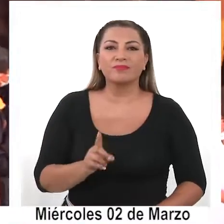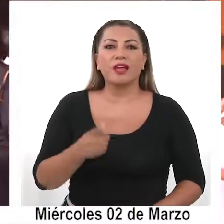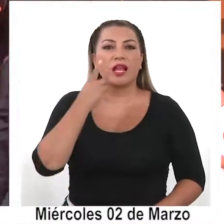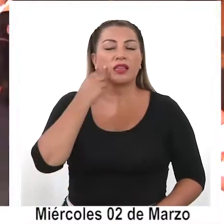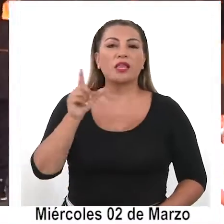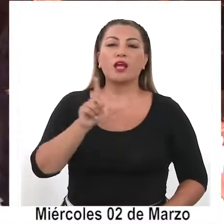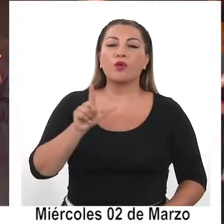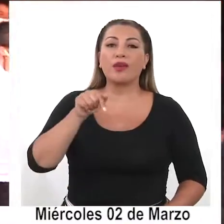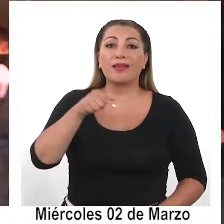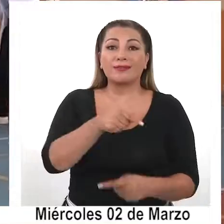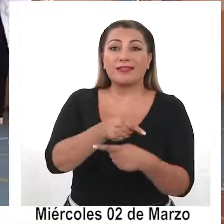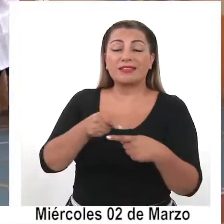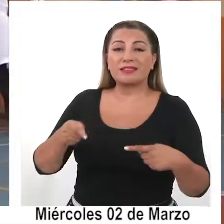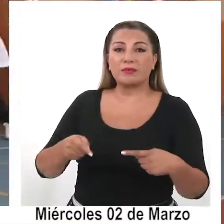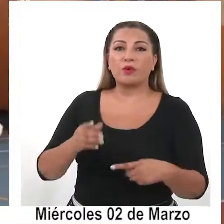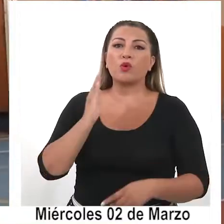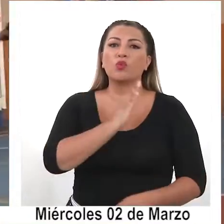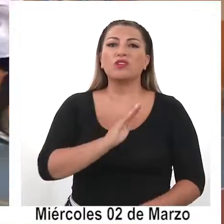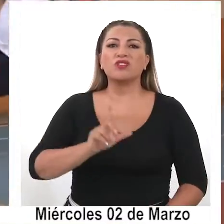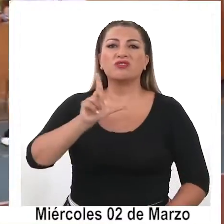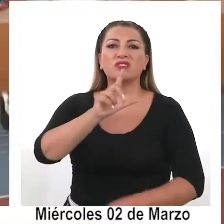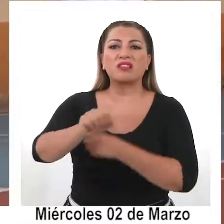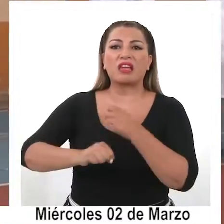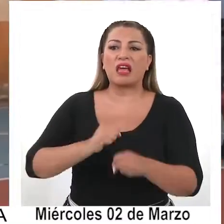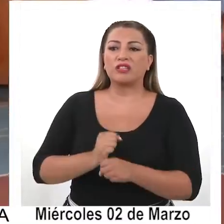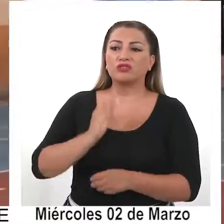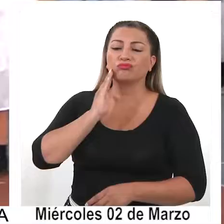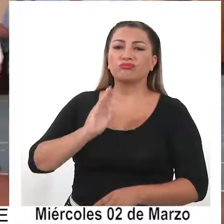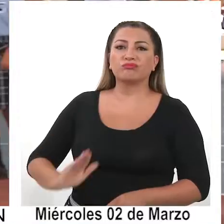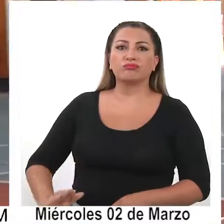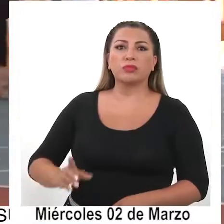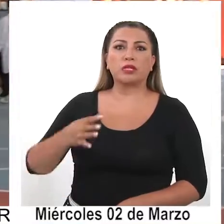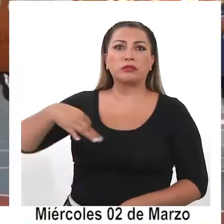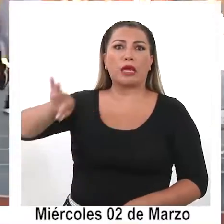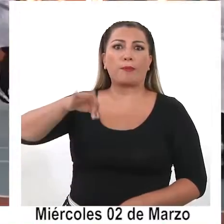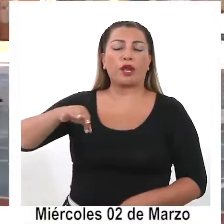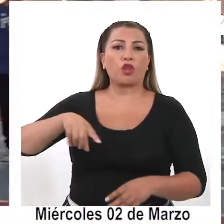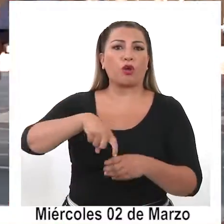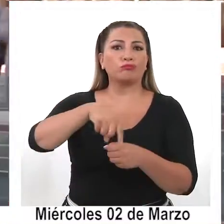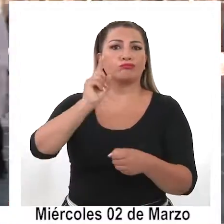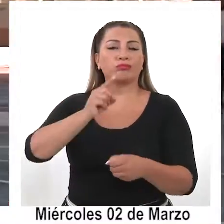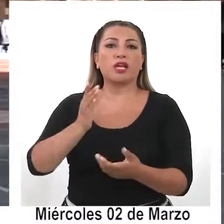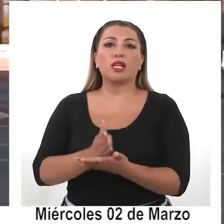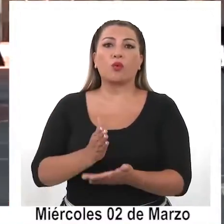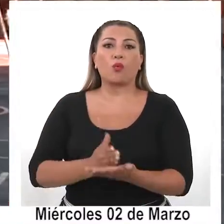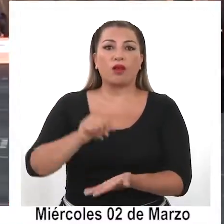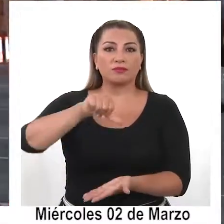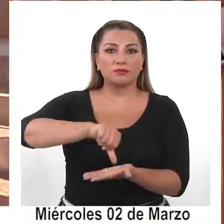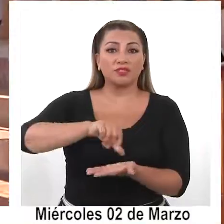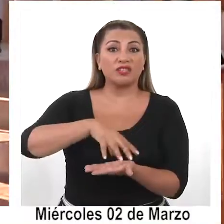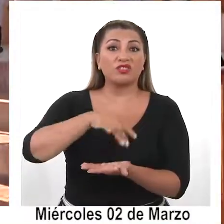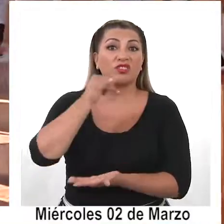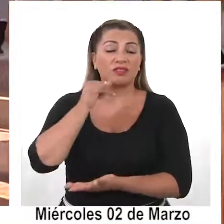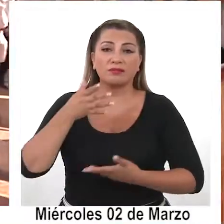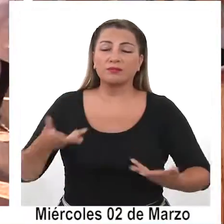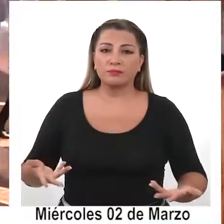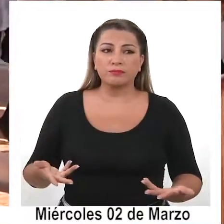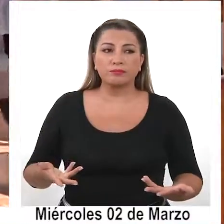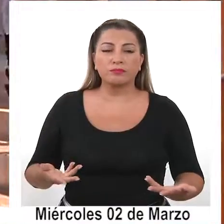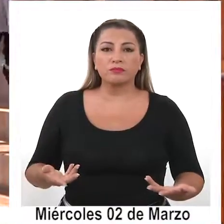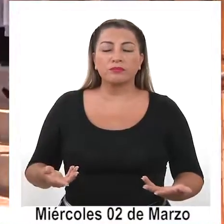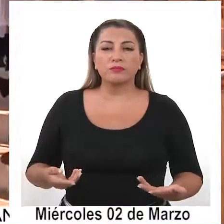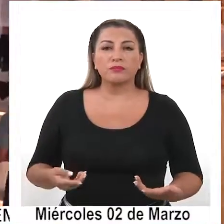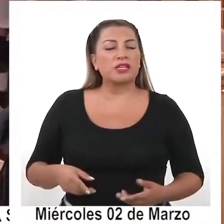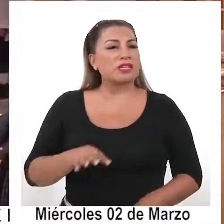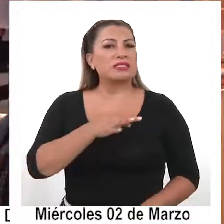El lunes de esta semana, un menor de 7 años se extravió de un colegio en el centro de Iquique. Si bien desde la